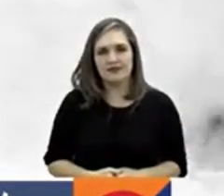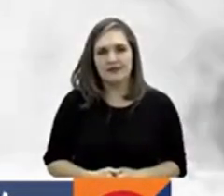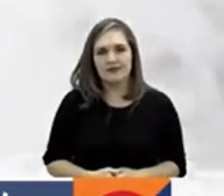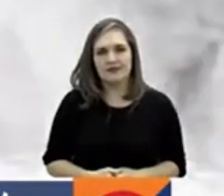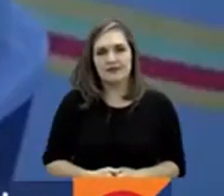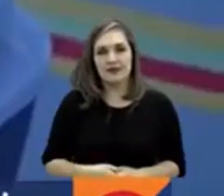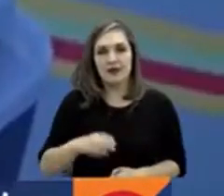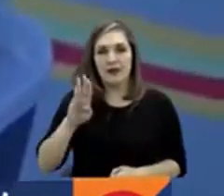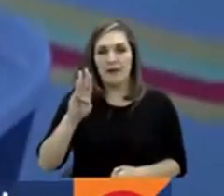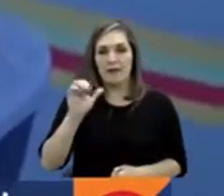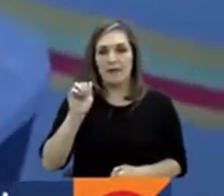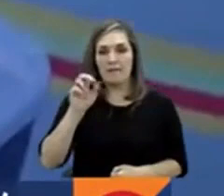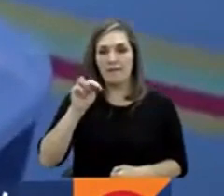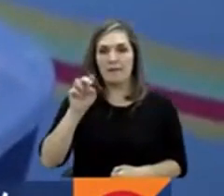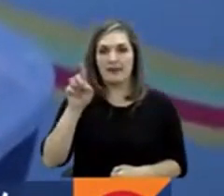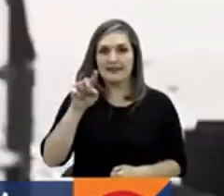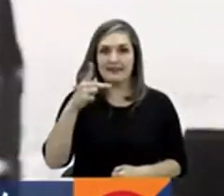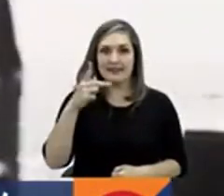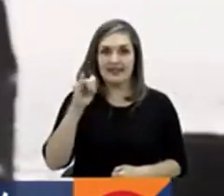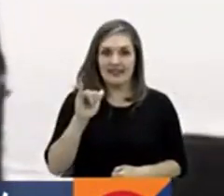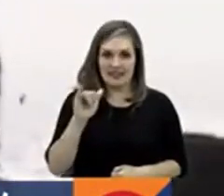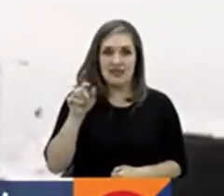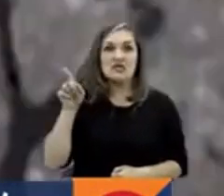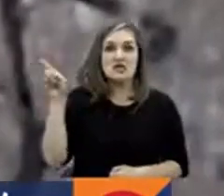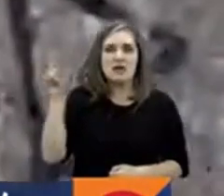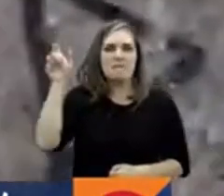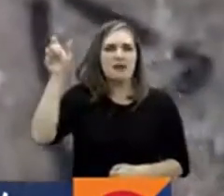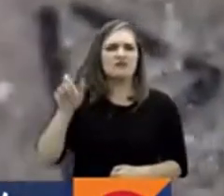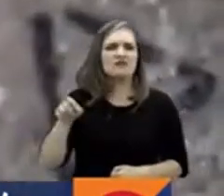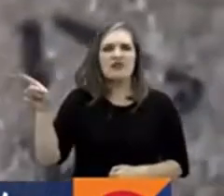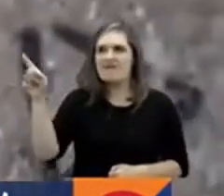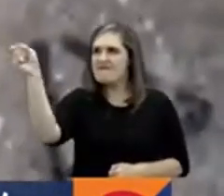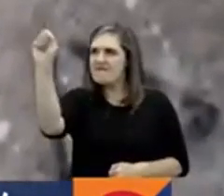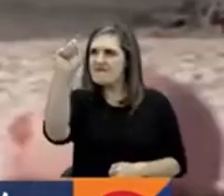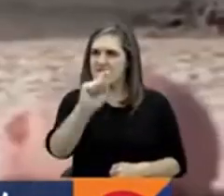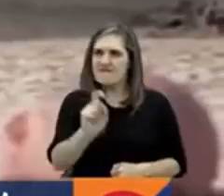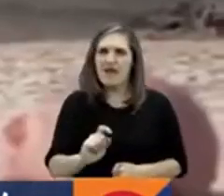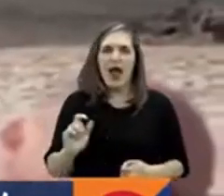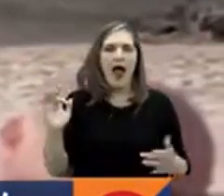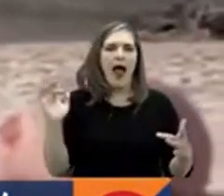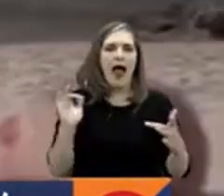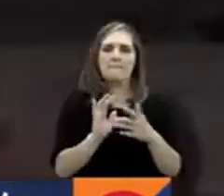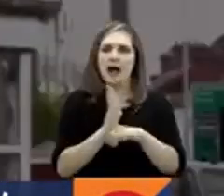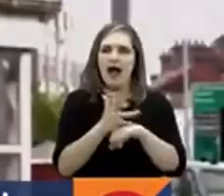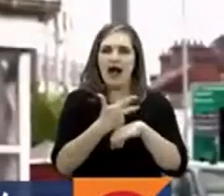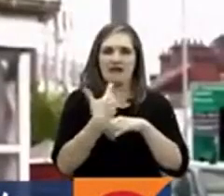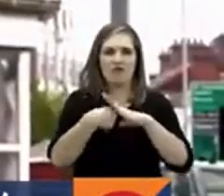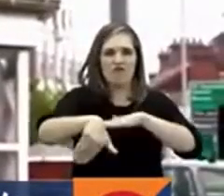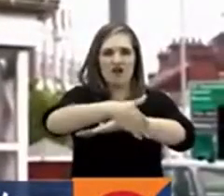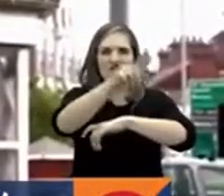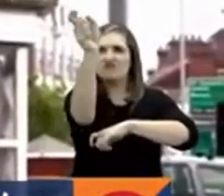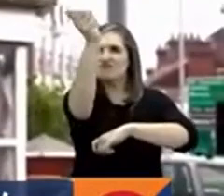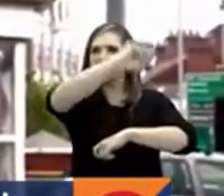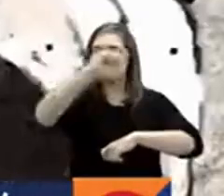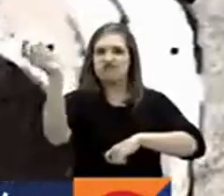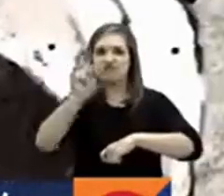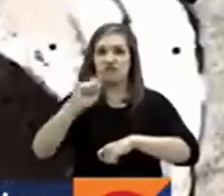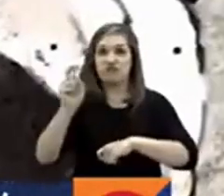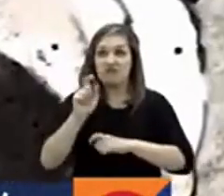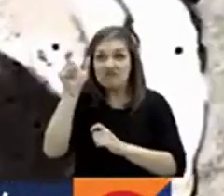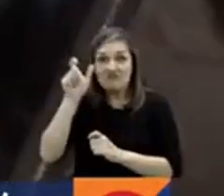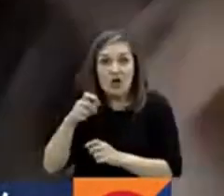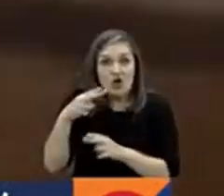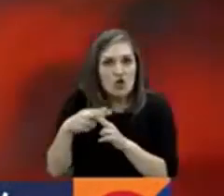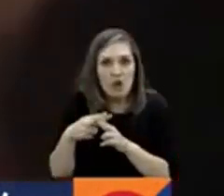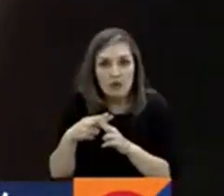Banksy es el seudónimo del grafitero que ha cambiado la forma de entender el arte callejero en el mundo. La identidad del artista es todo